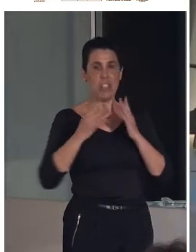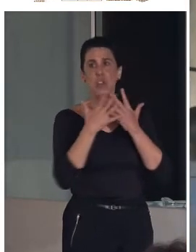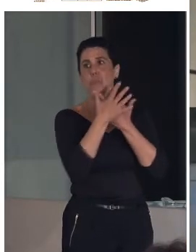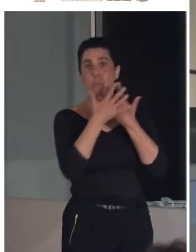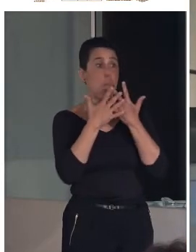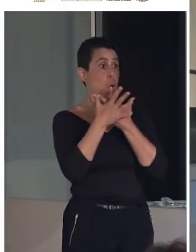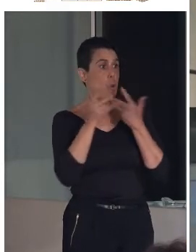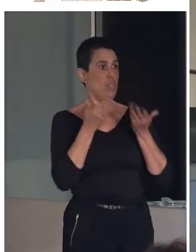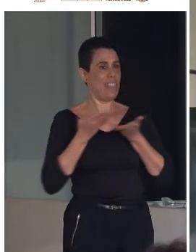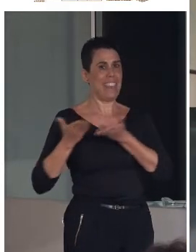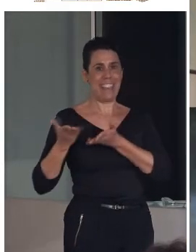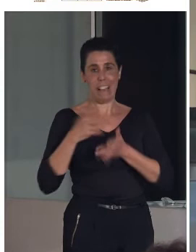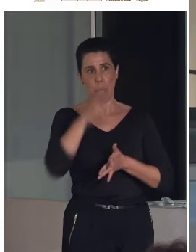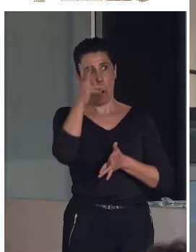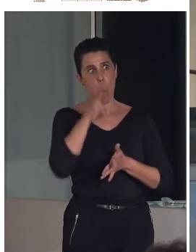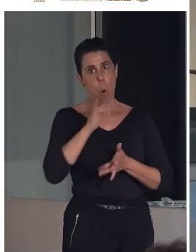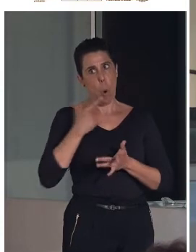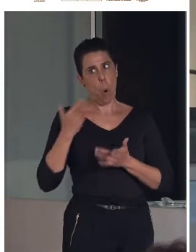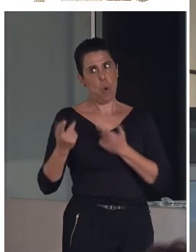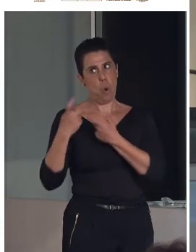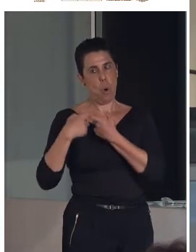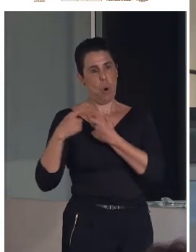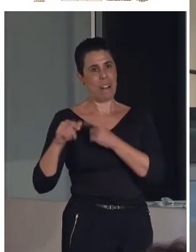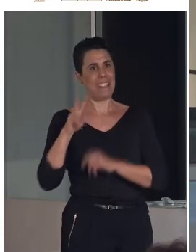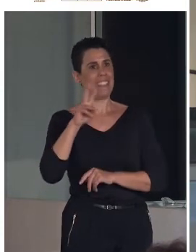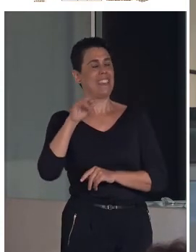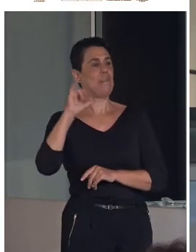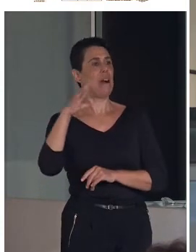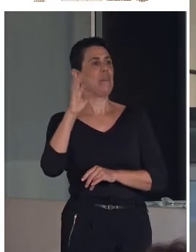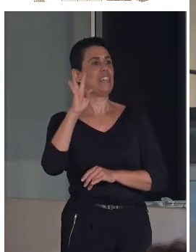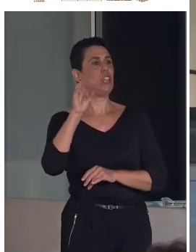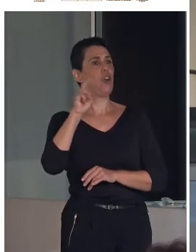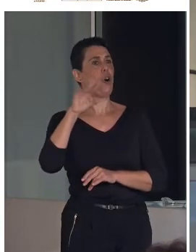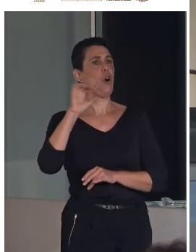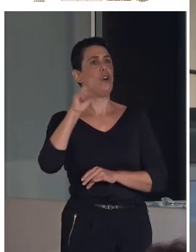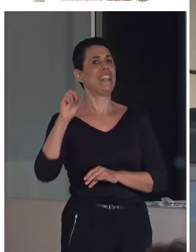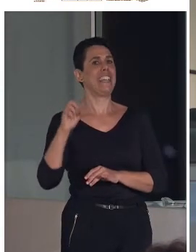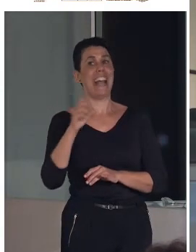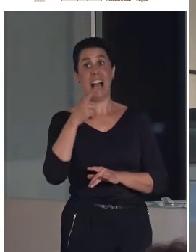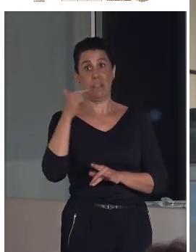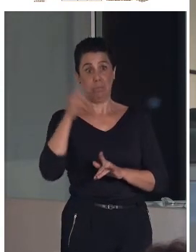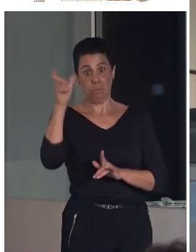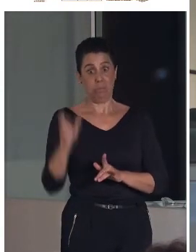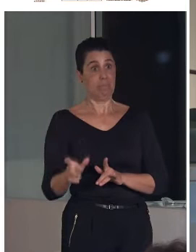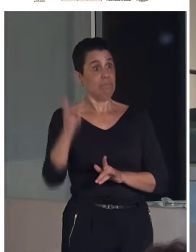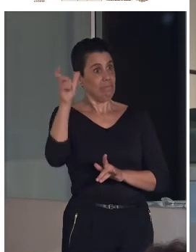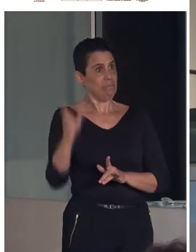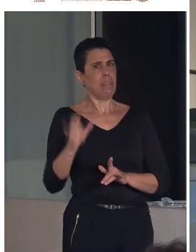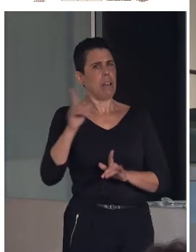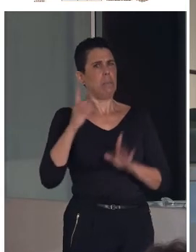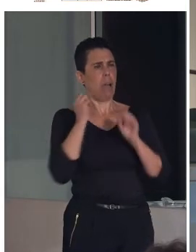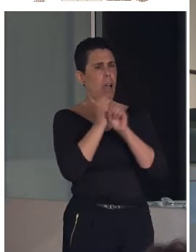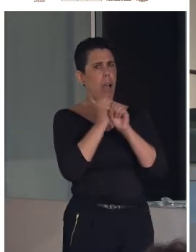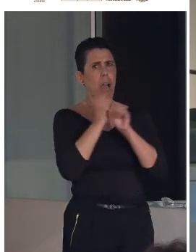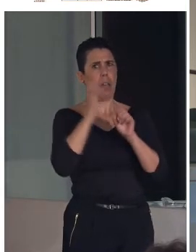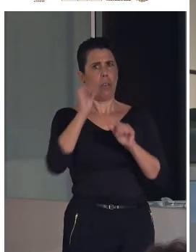el privilegio de contar con Victoria Trassovares, que es una persona que también lleva mucho tiempo trabajando